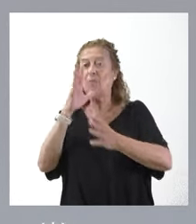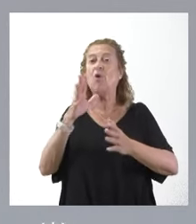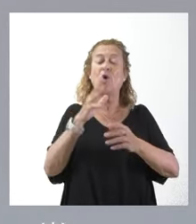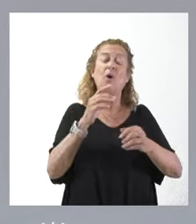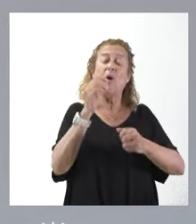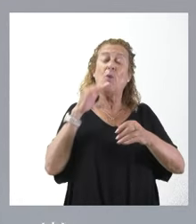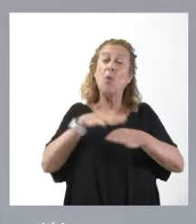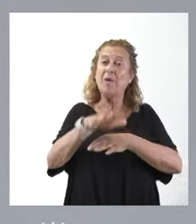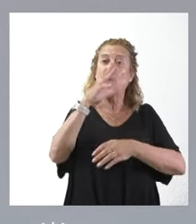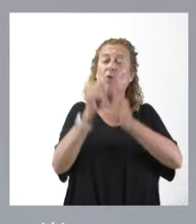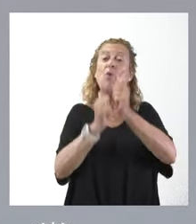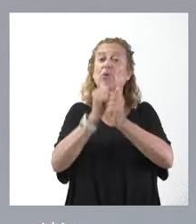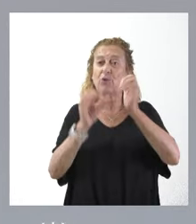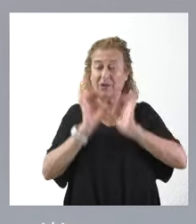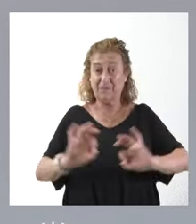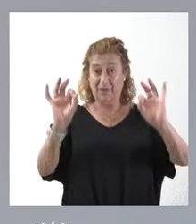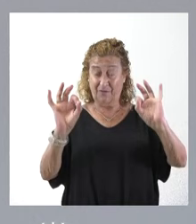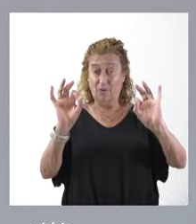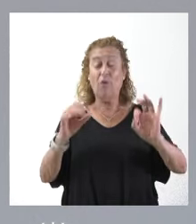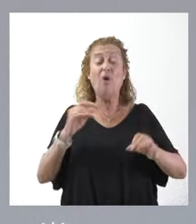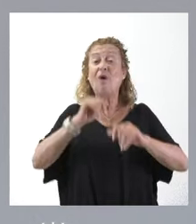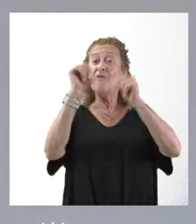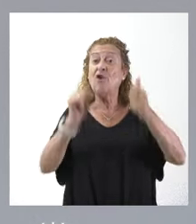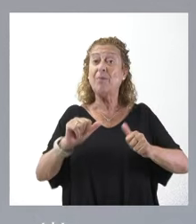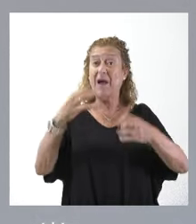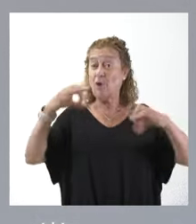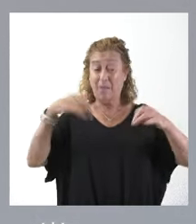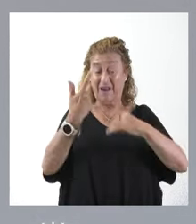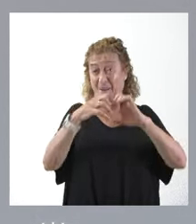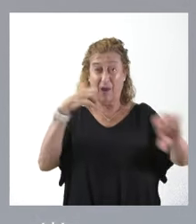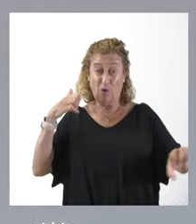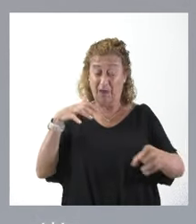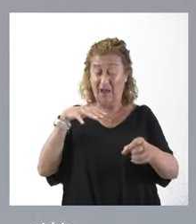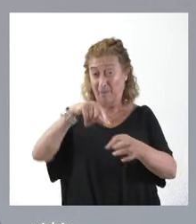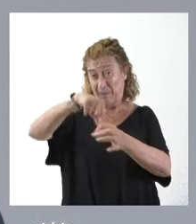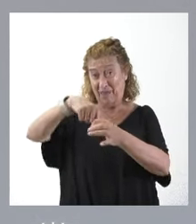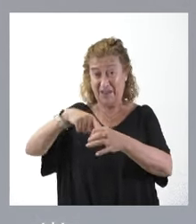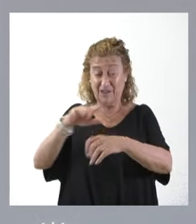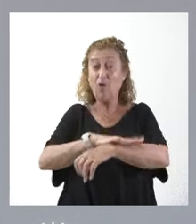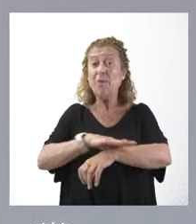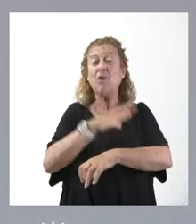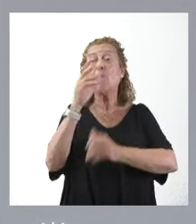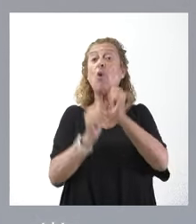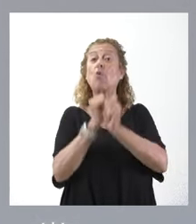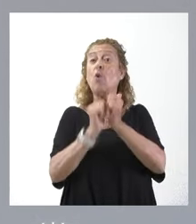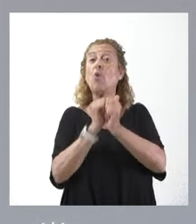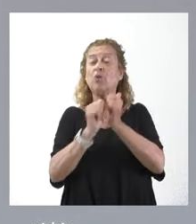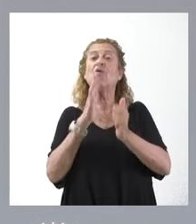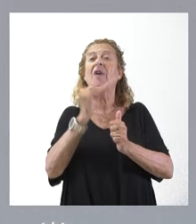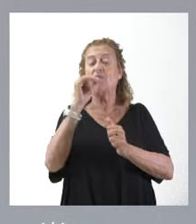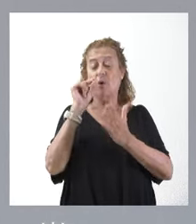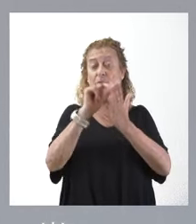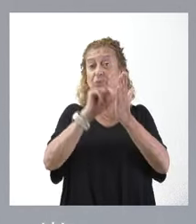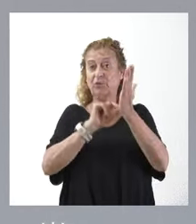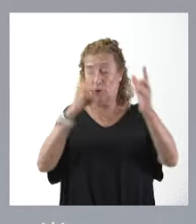específico. La fórmula normal de cobertura de la gran mayoría de plazas dentro del Gobierno regional es por concurso, donde hay una valoración